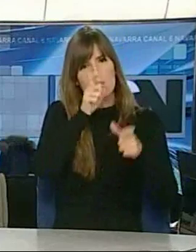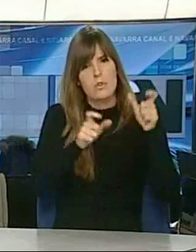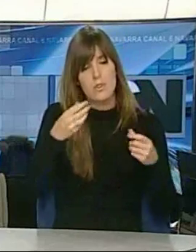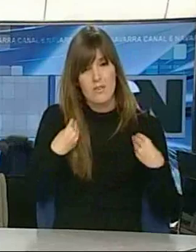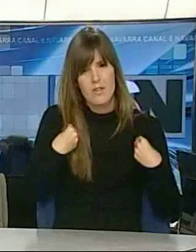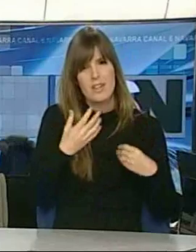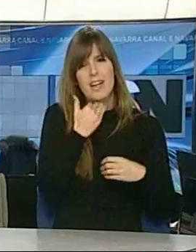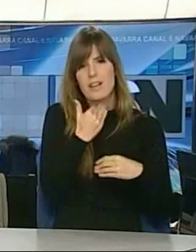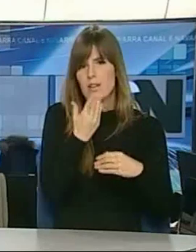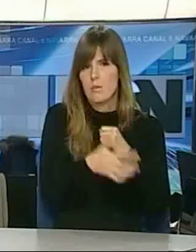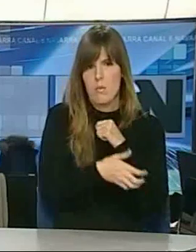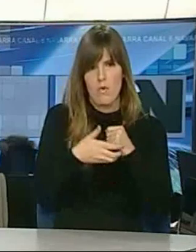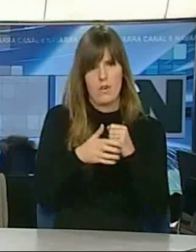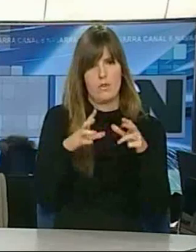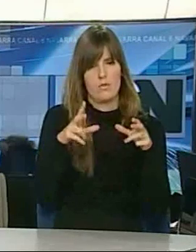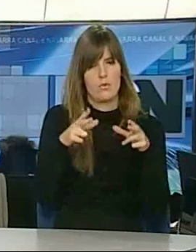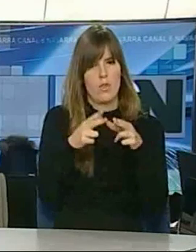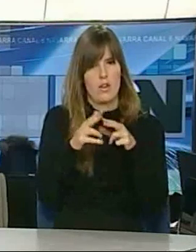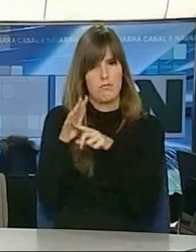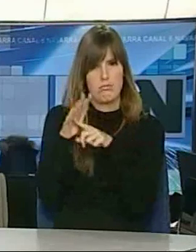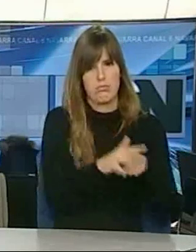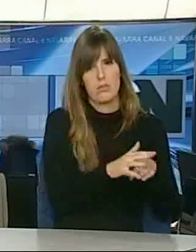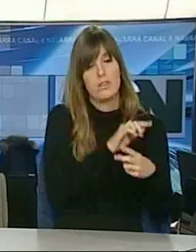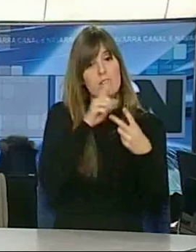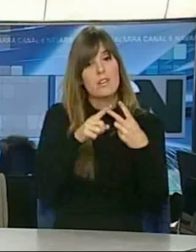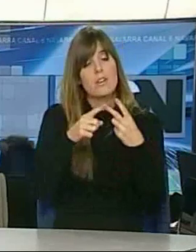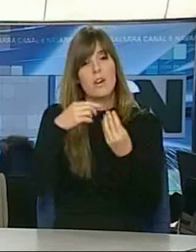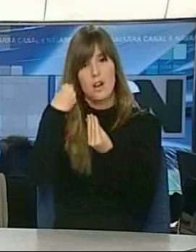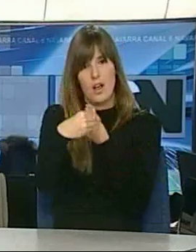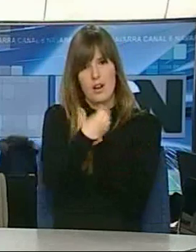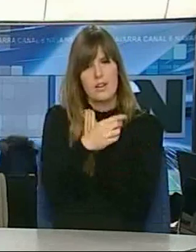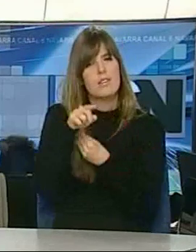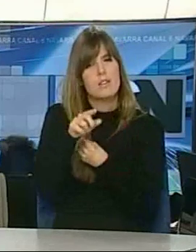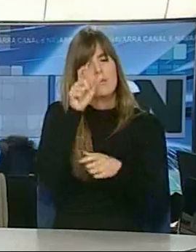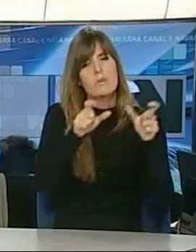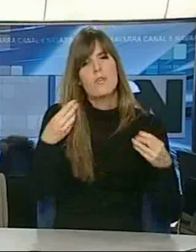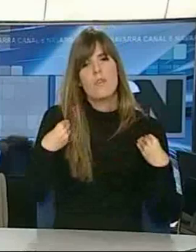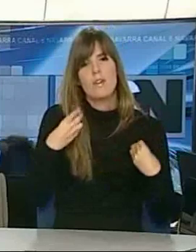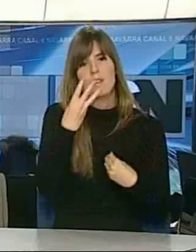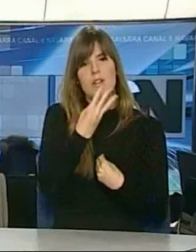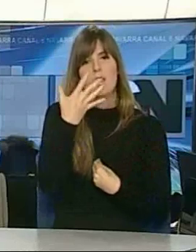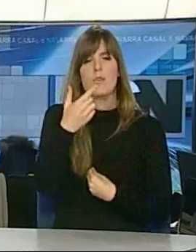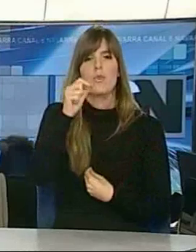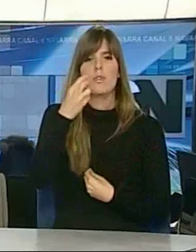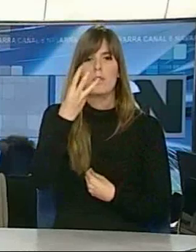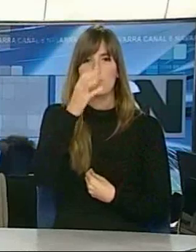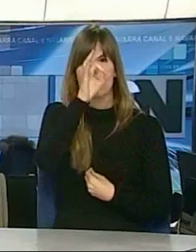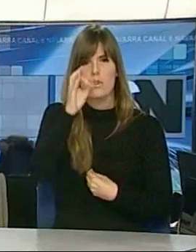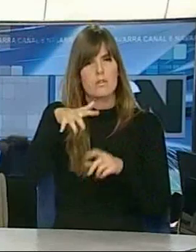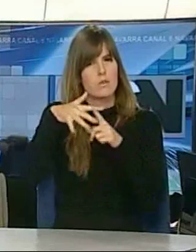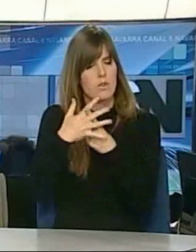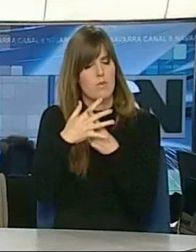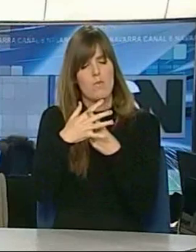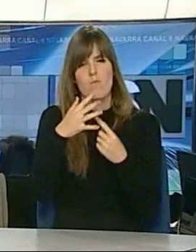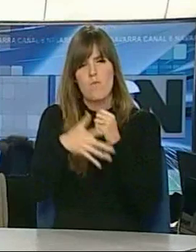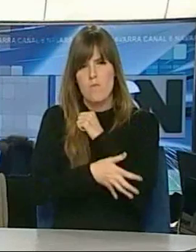al borde de la pobreza y la exclusión. Le sigue Canarias, donde el 35,3% de los habitantes está en